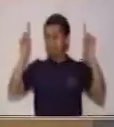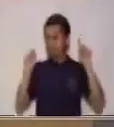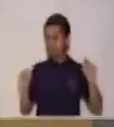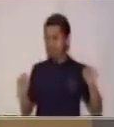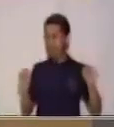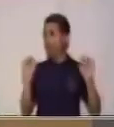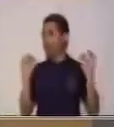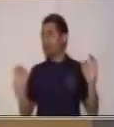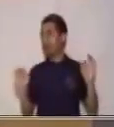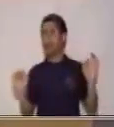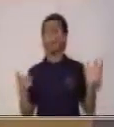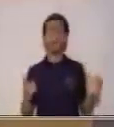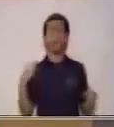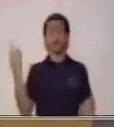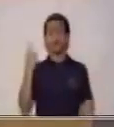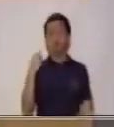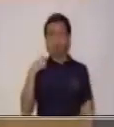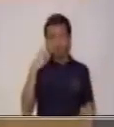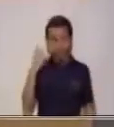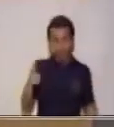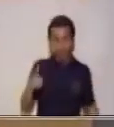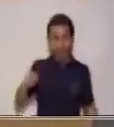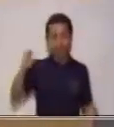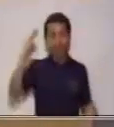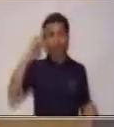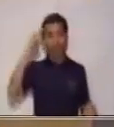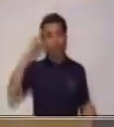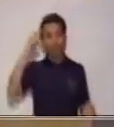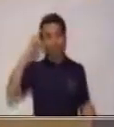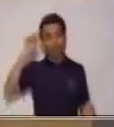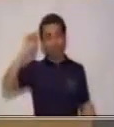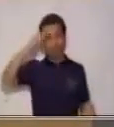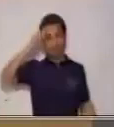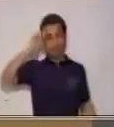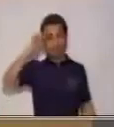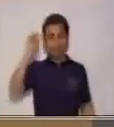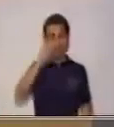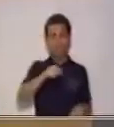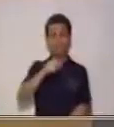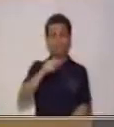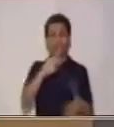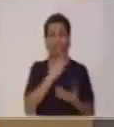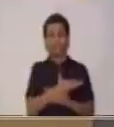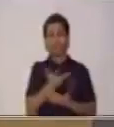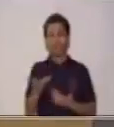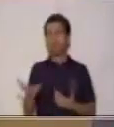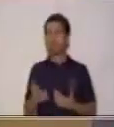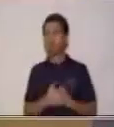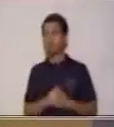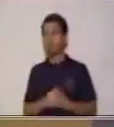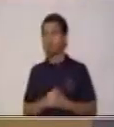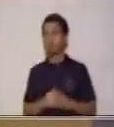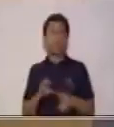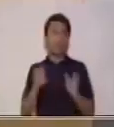la frase que todos vamos a recordar para adquirir ese producto. Y luego